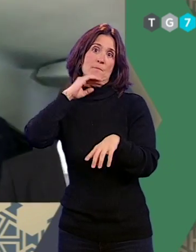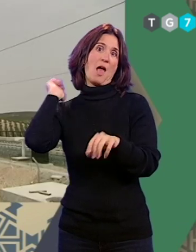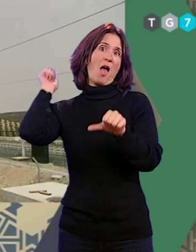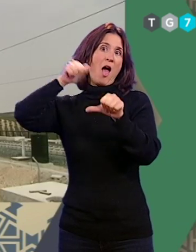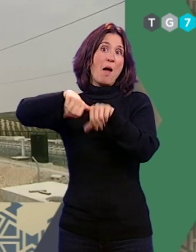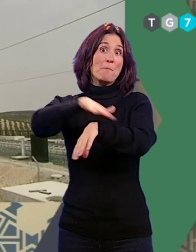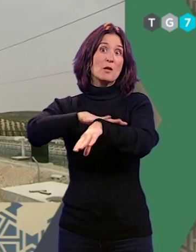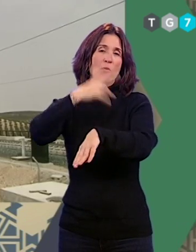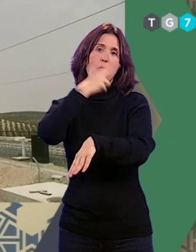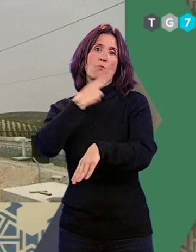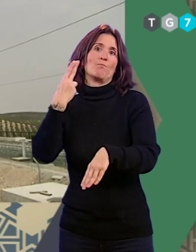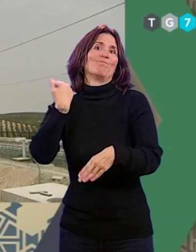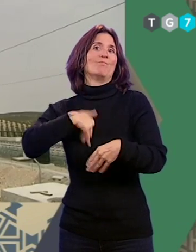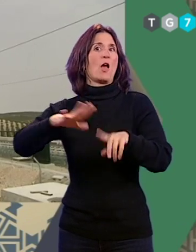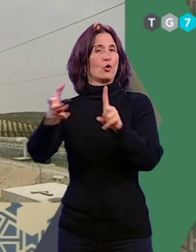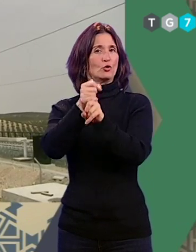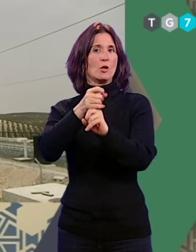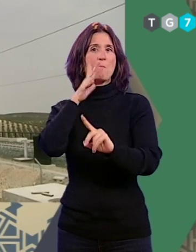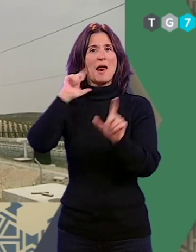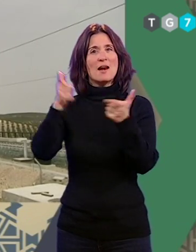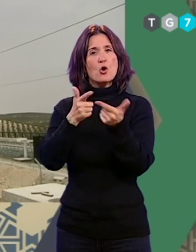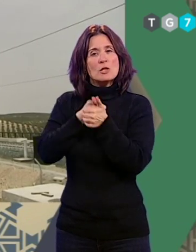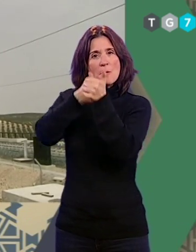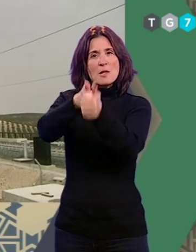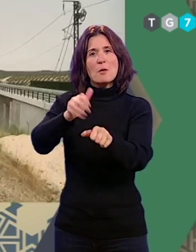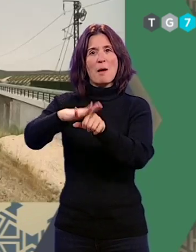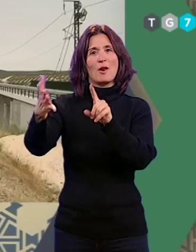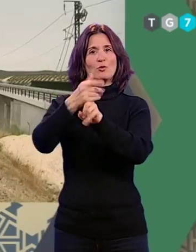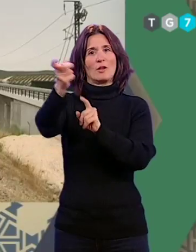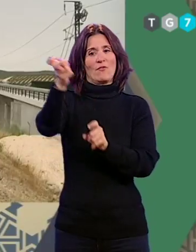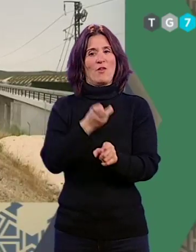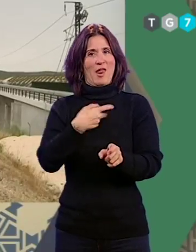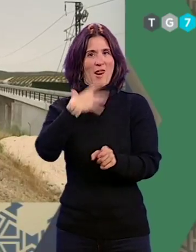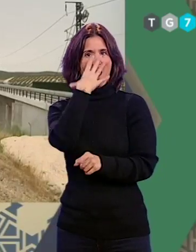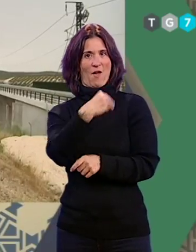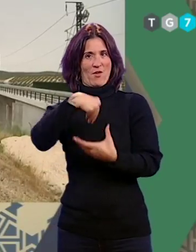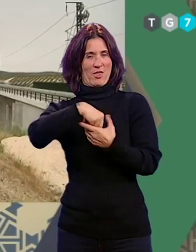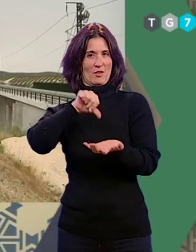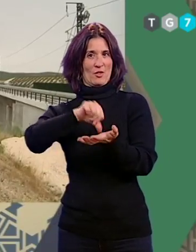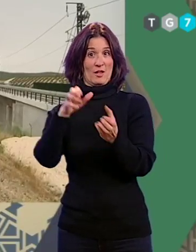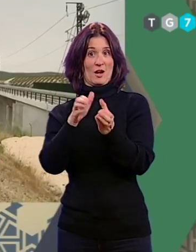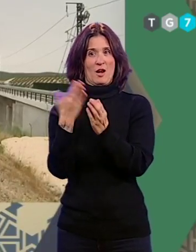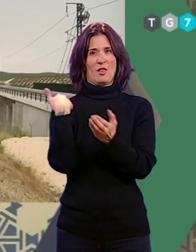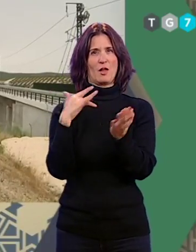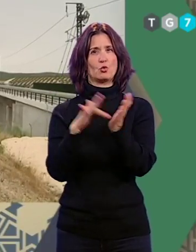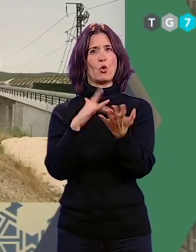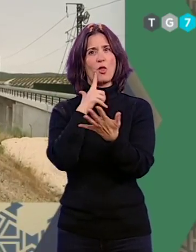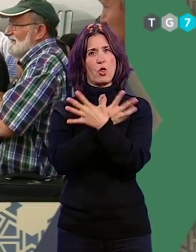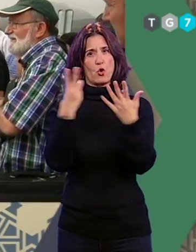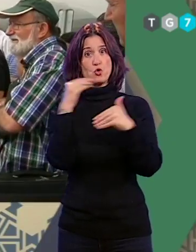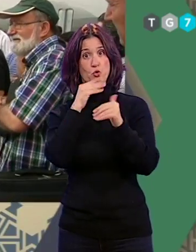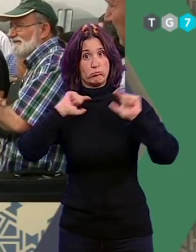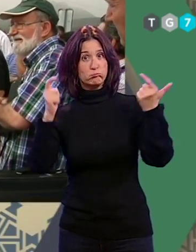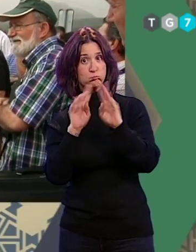la última reunión de la Comisión de Seguimiento para la llegada de la alta velocidad a la ciudad de Granada, celebrada el pasado 18 de octubre.